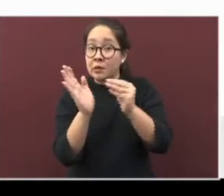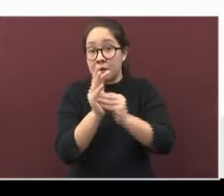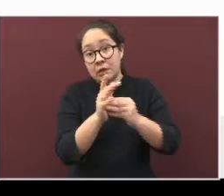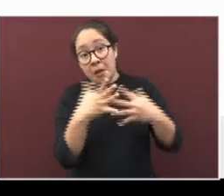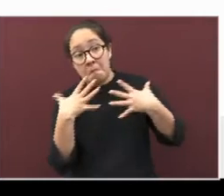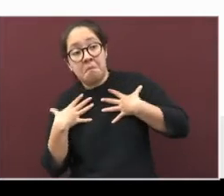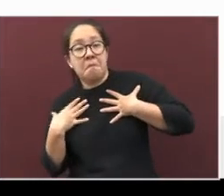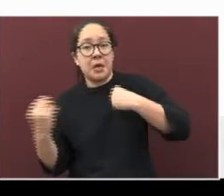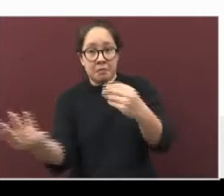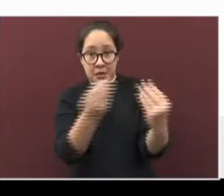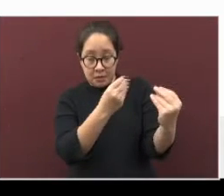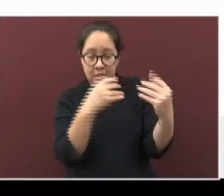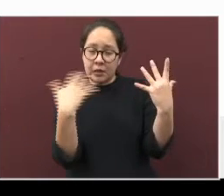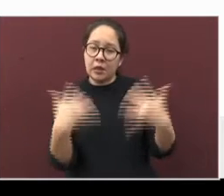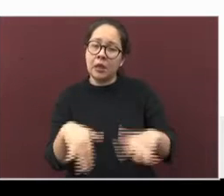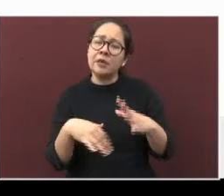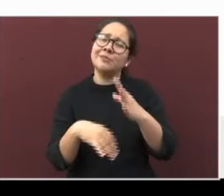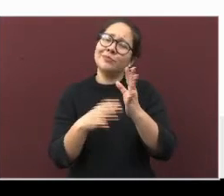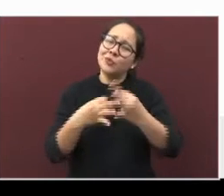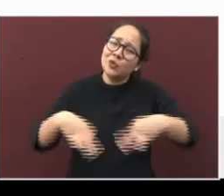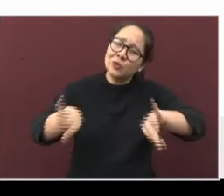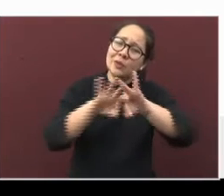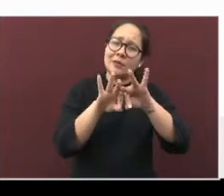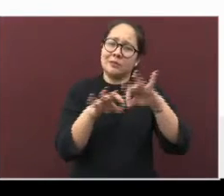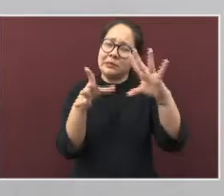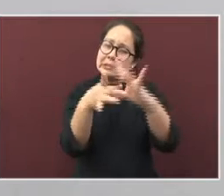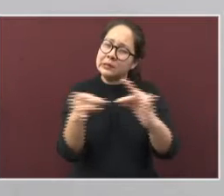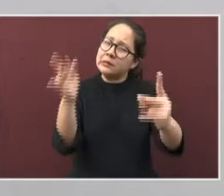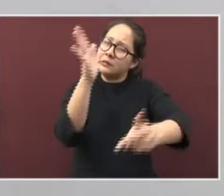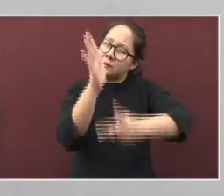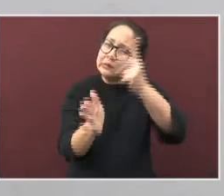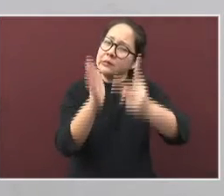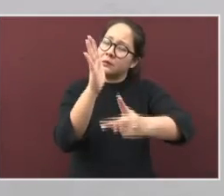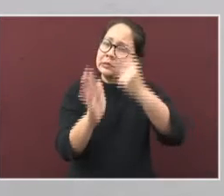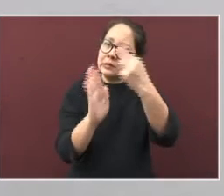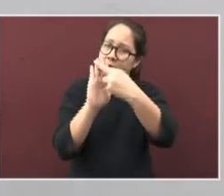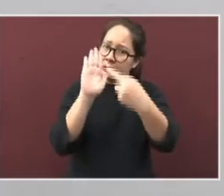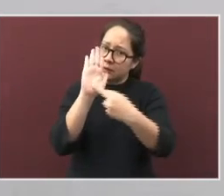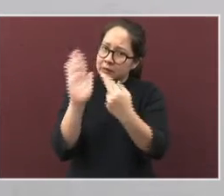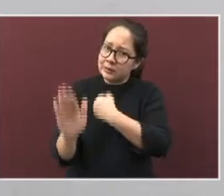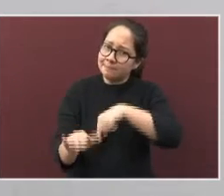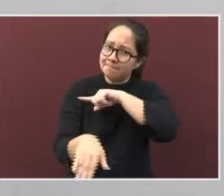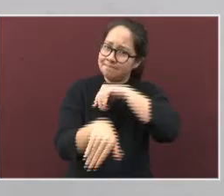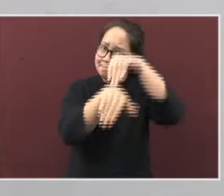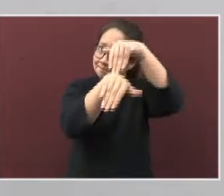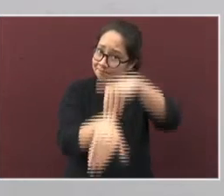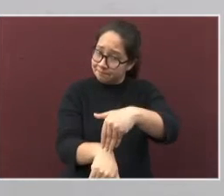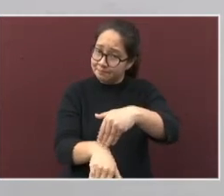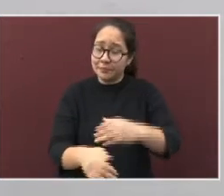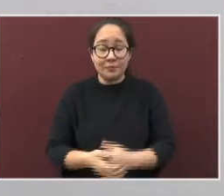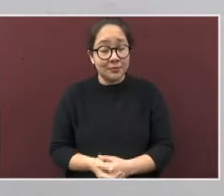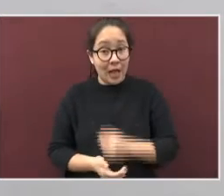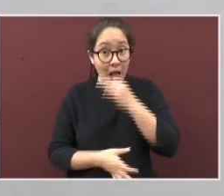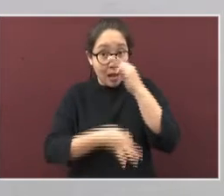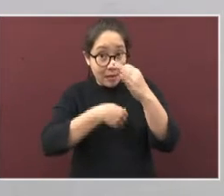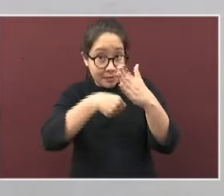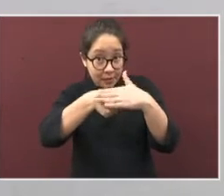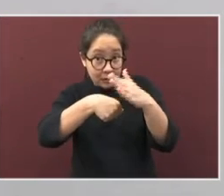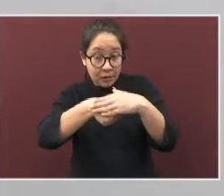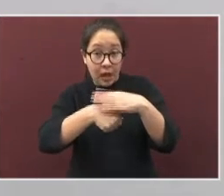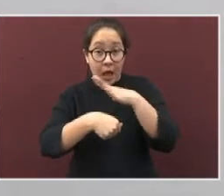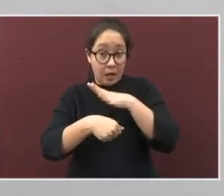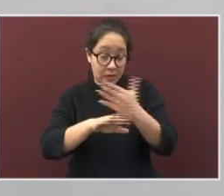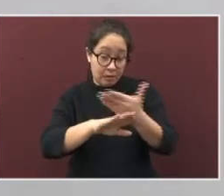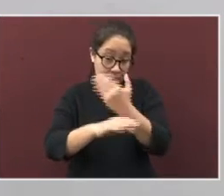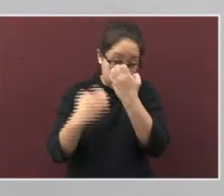Es por ello que insistimos en no aflojar las medidas de protección. Les informo que, como resultado del